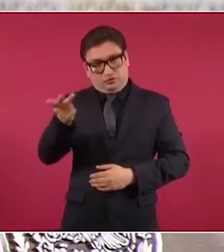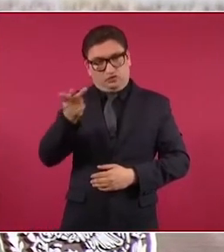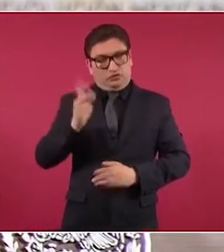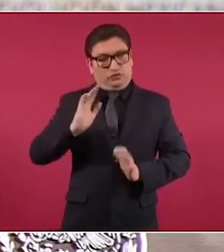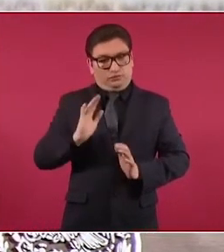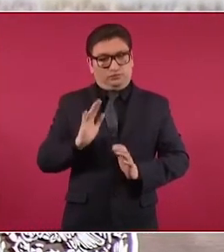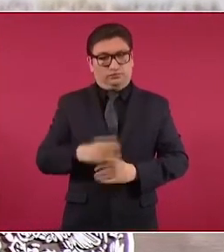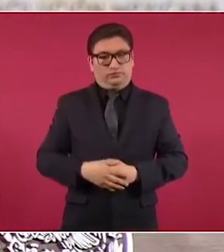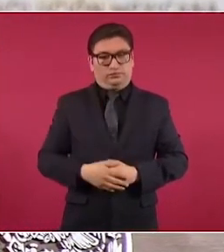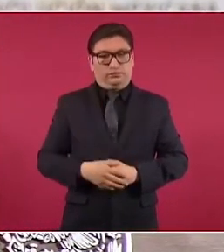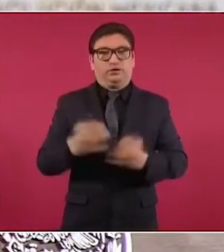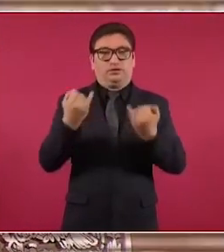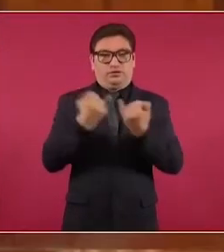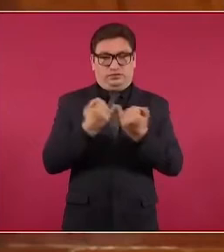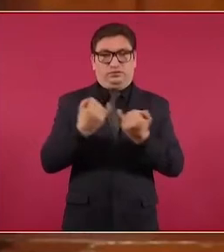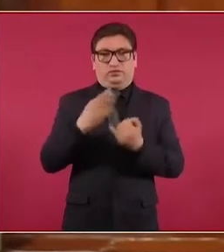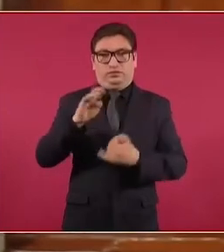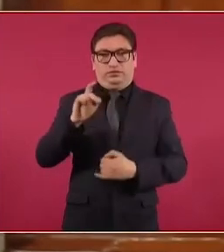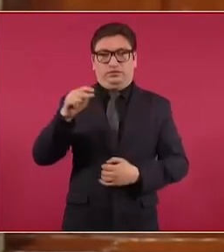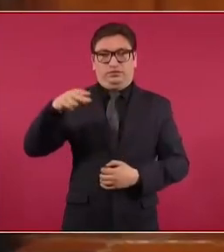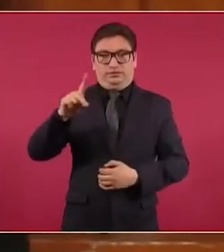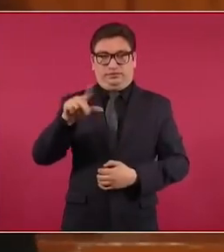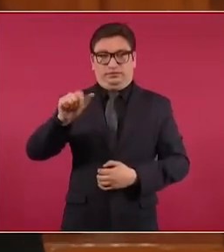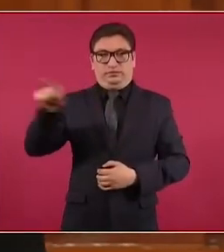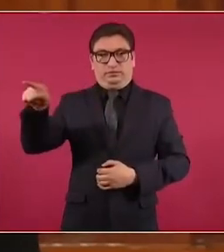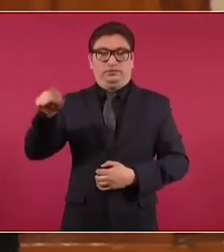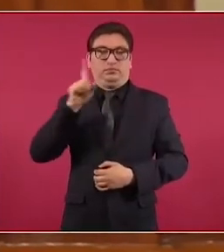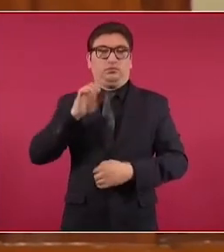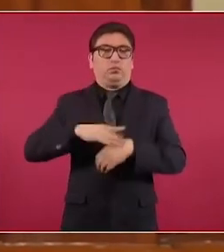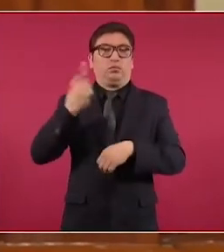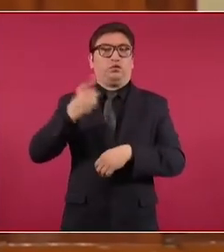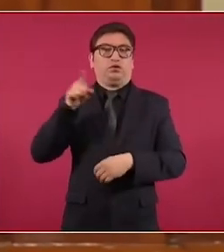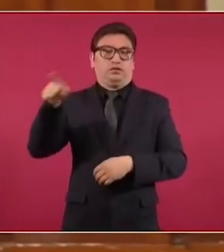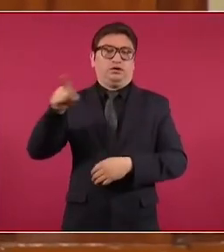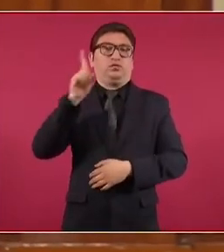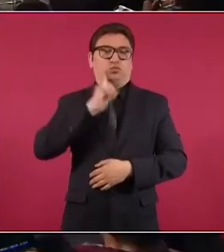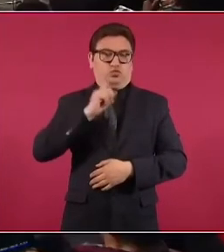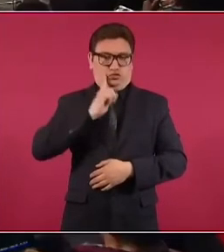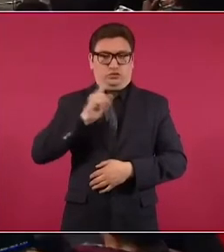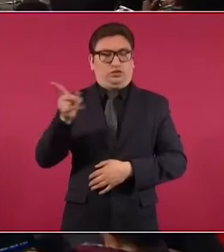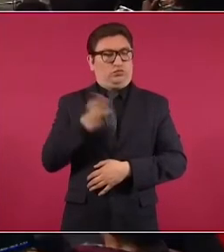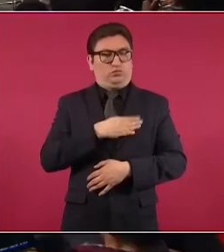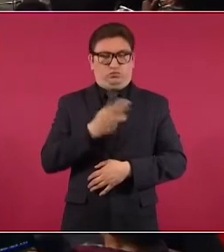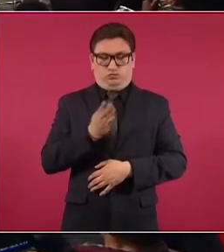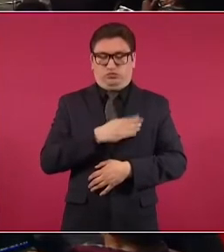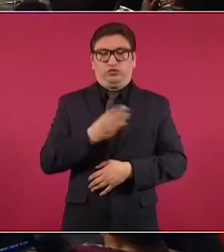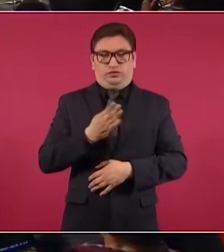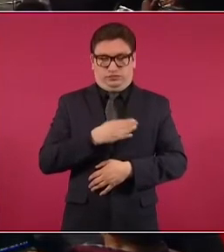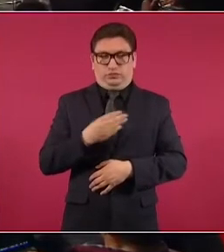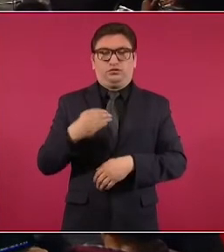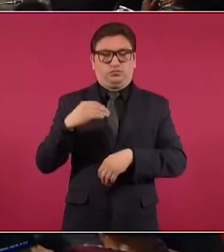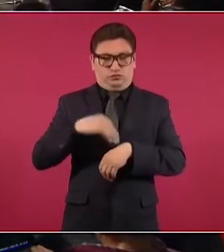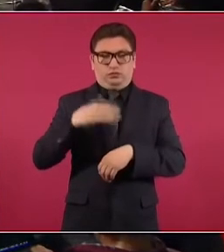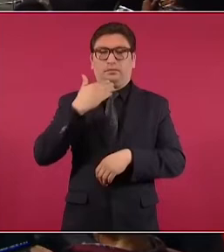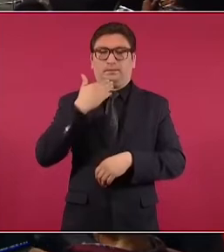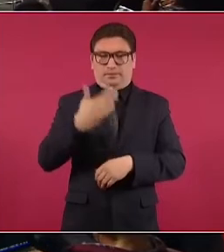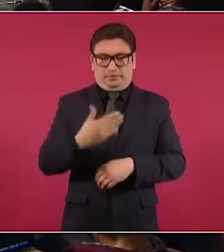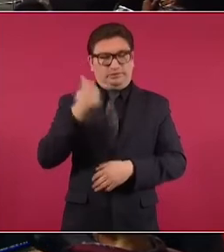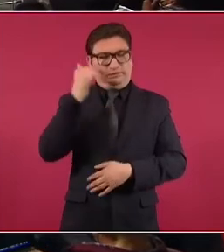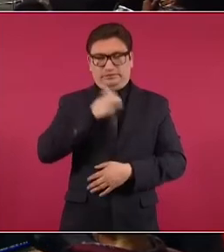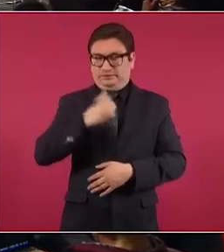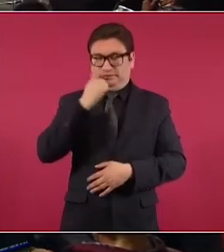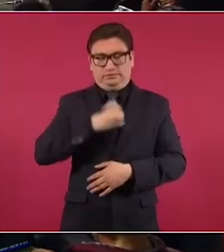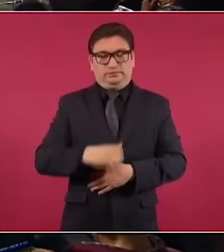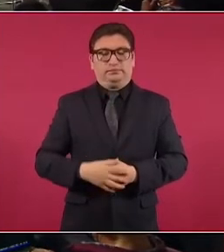A Belinda, sí. Porque ella se portó con nosotros muy bien. Siempre se ha portado muy bien con